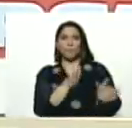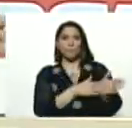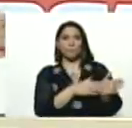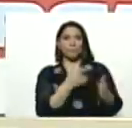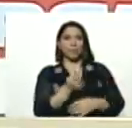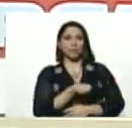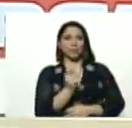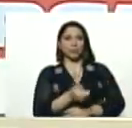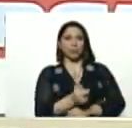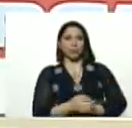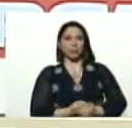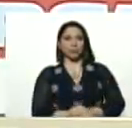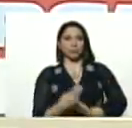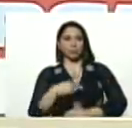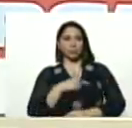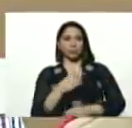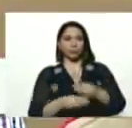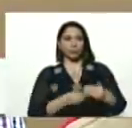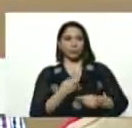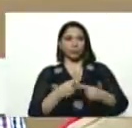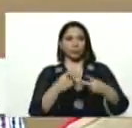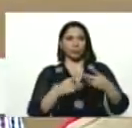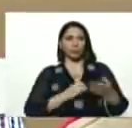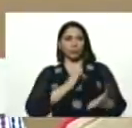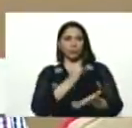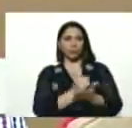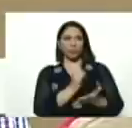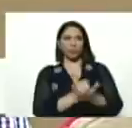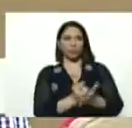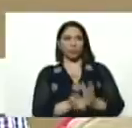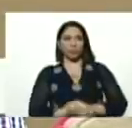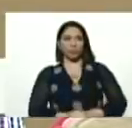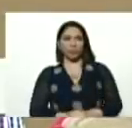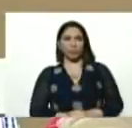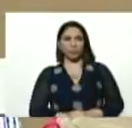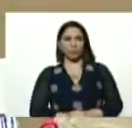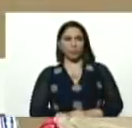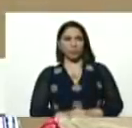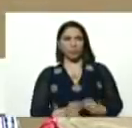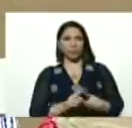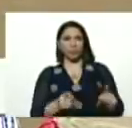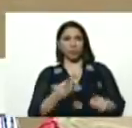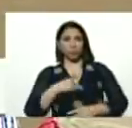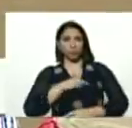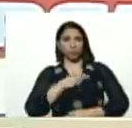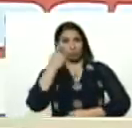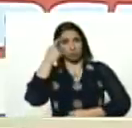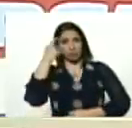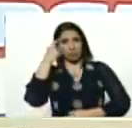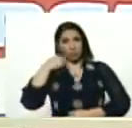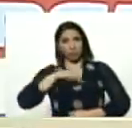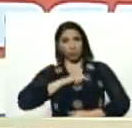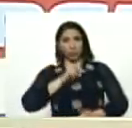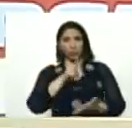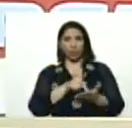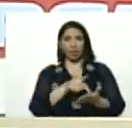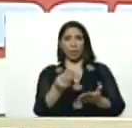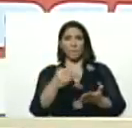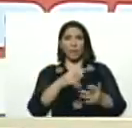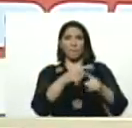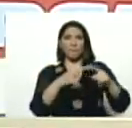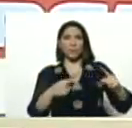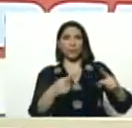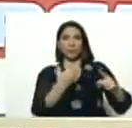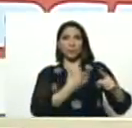hemos hecho otras identificaciones, por supuesto, para, para, para consumo nuestro, pero, hemos llegado, a más de la mitad, presidente,